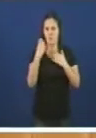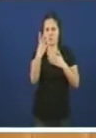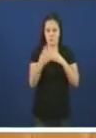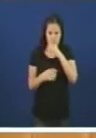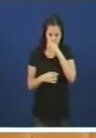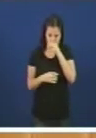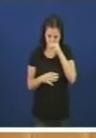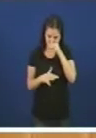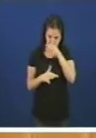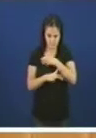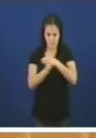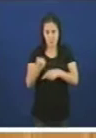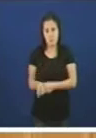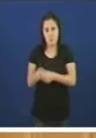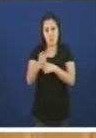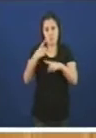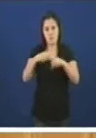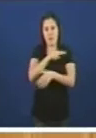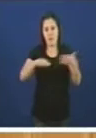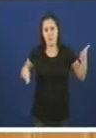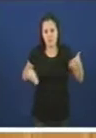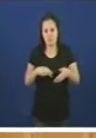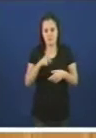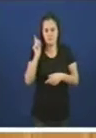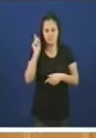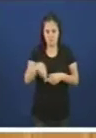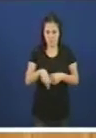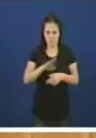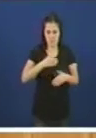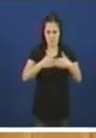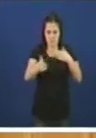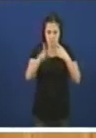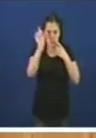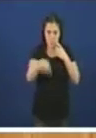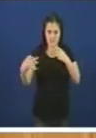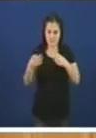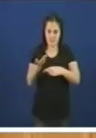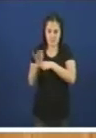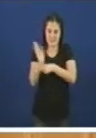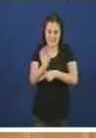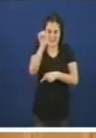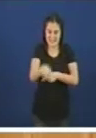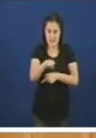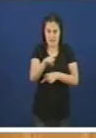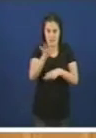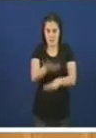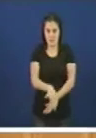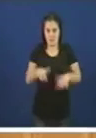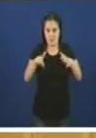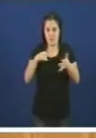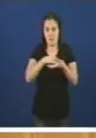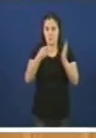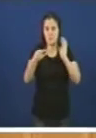e como obrigas da Xunta de Galicia, tiña tamén no prazo dun mes que apresentar neste Parlamento o proxecto de